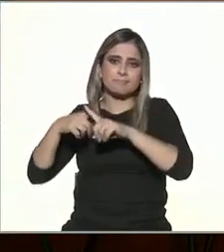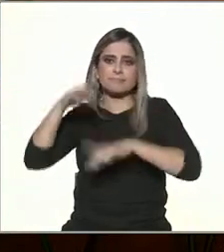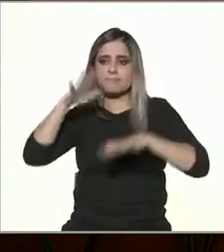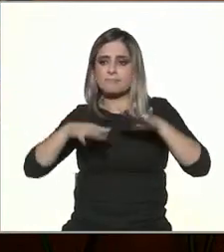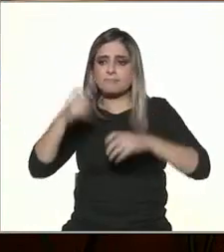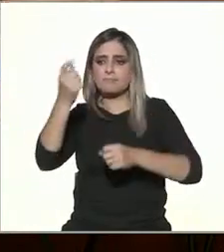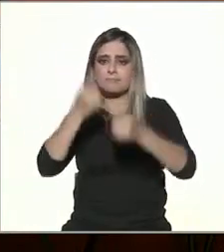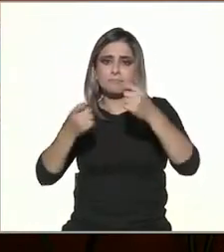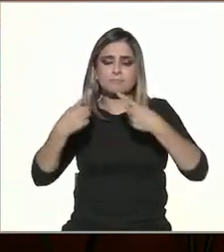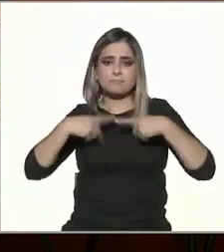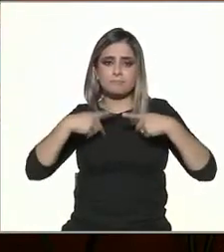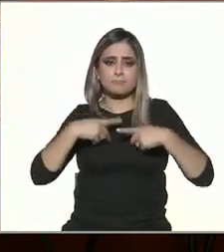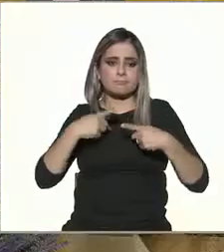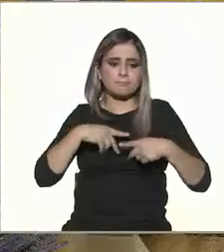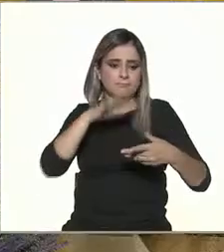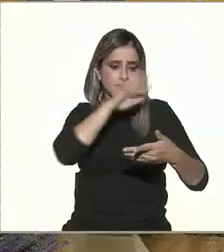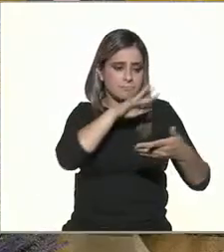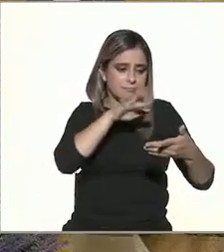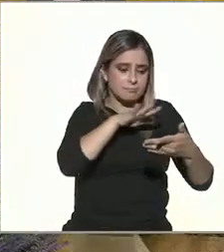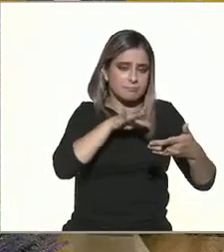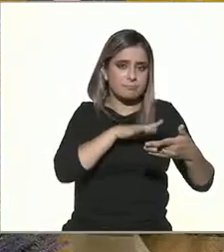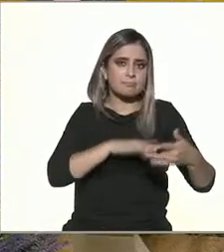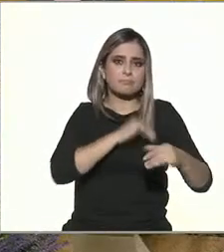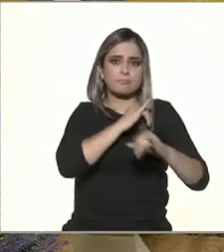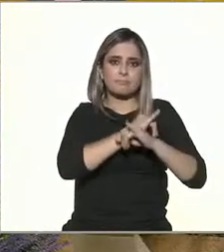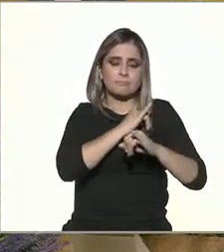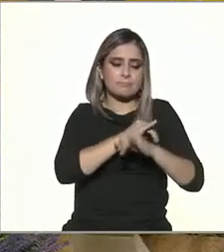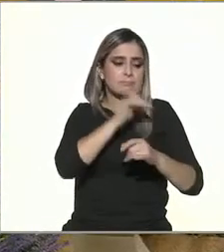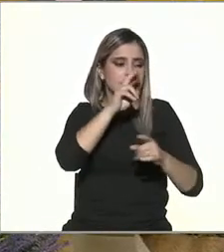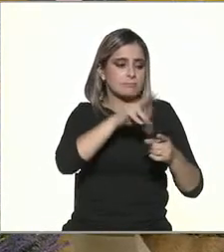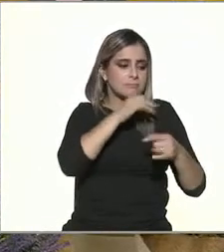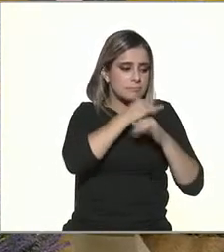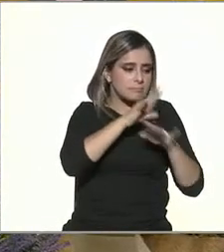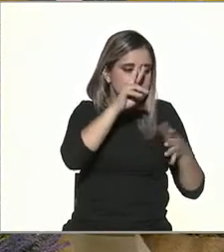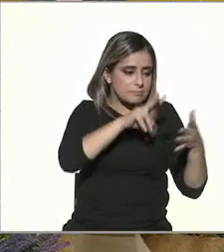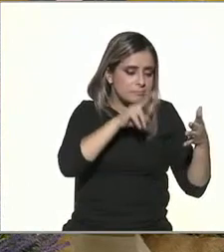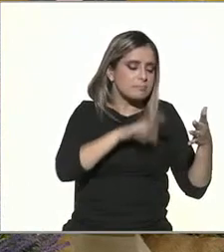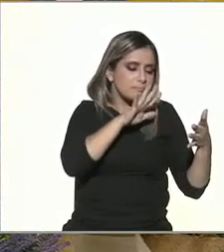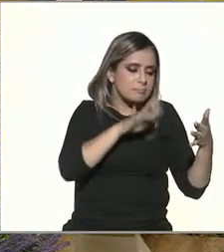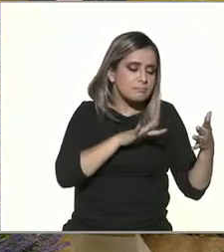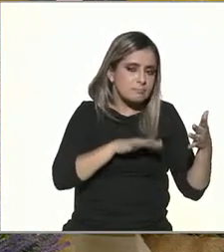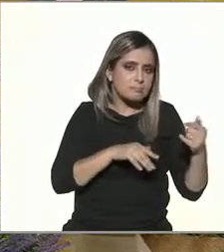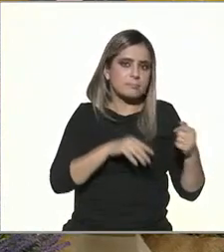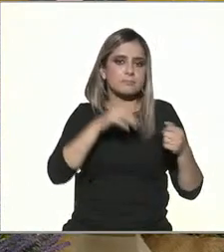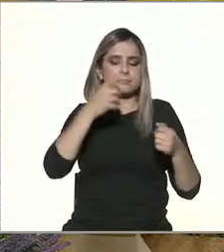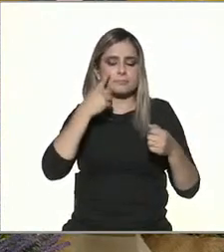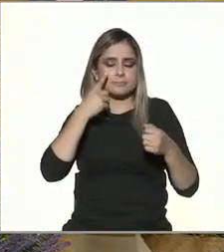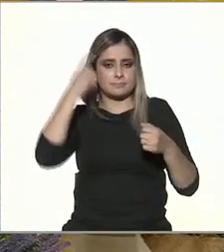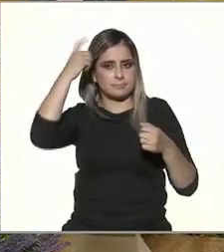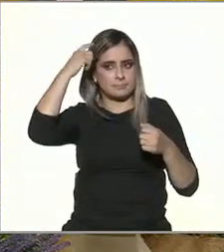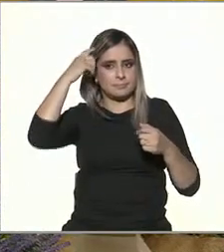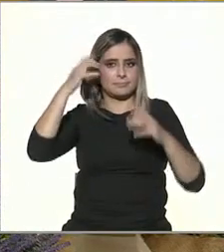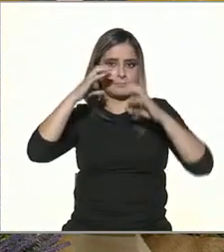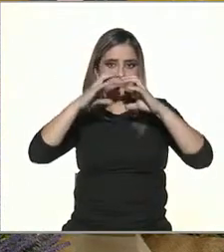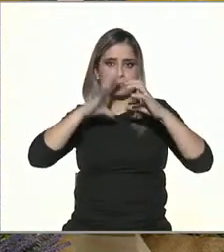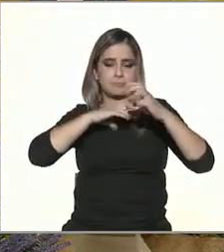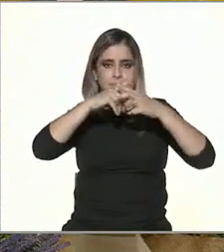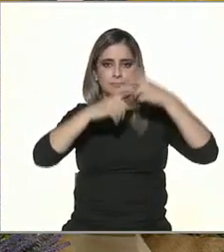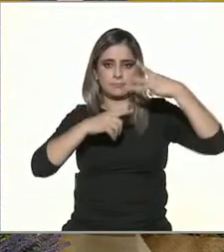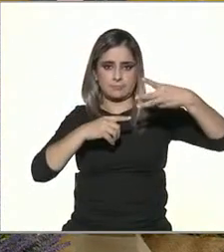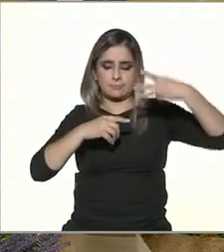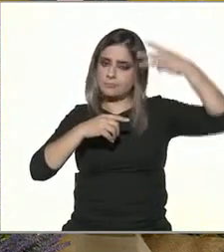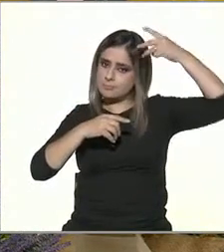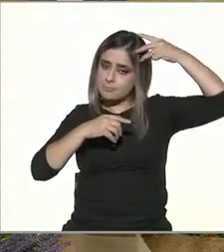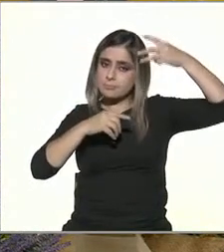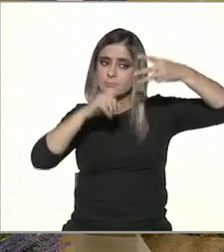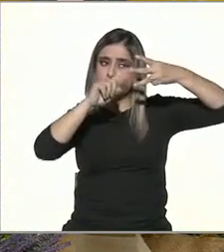Me encantó este tema, quiero regresar sobre lo que mencionaste, ¿no? El cerebro tiene tres capas, ¿no? Supuestamente, ¿no? Y la segunda es la que se